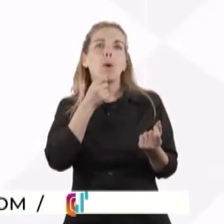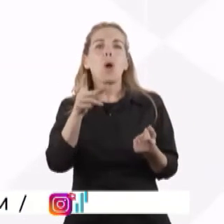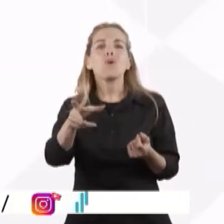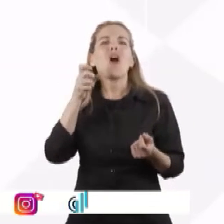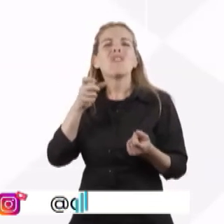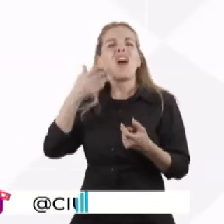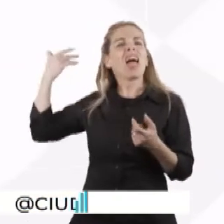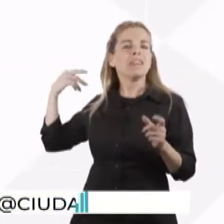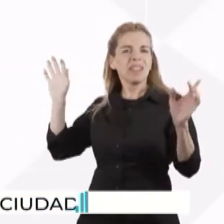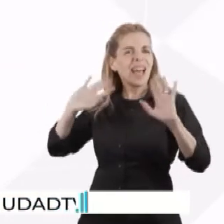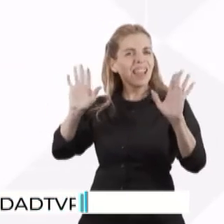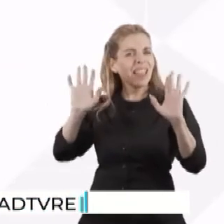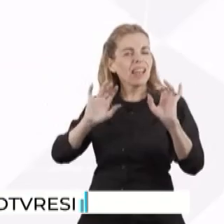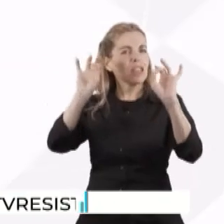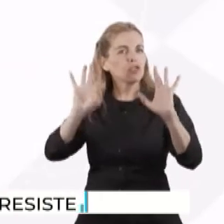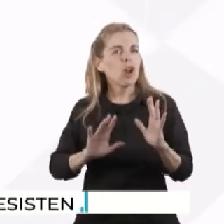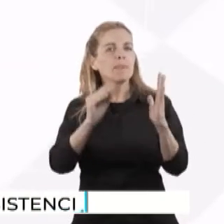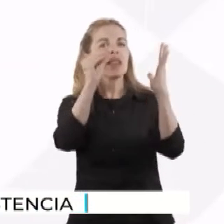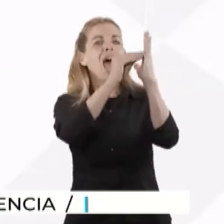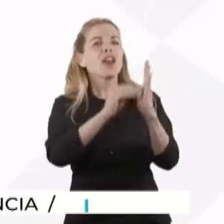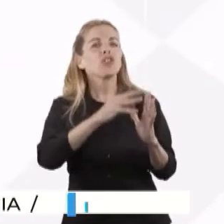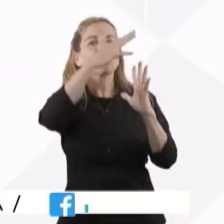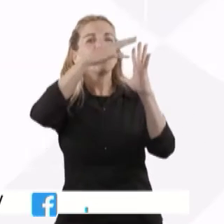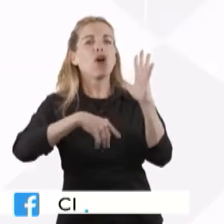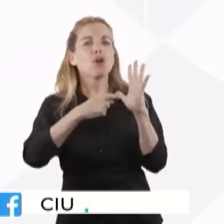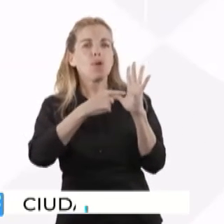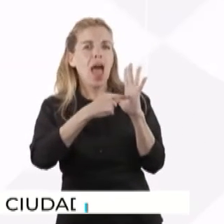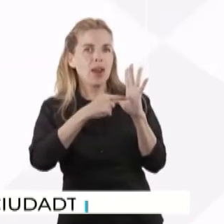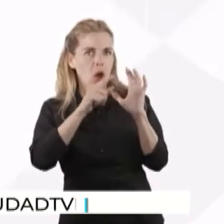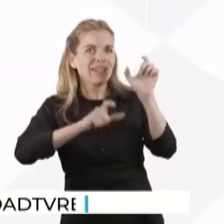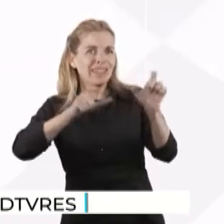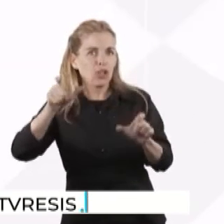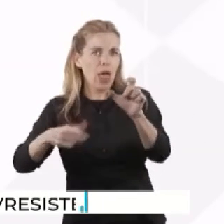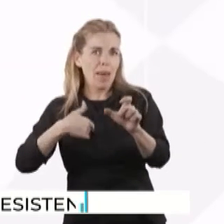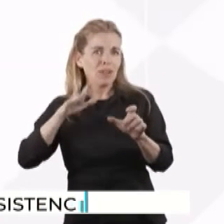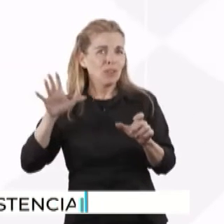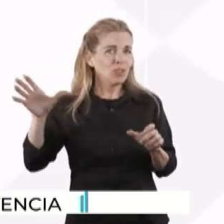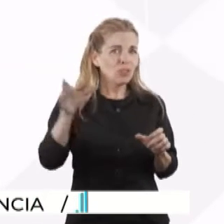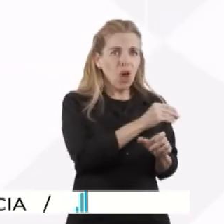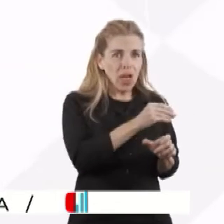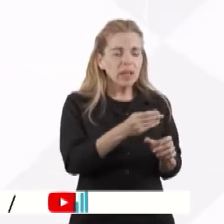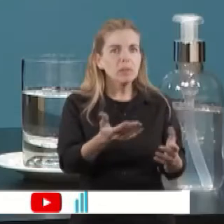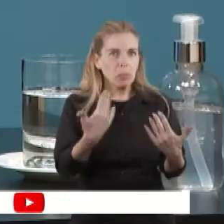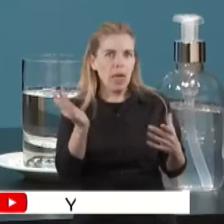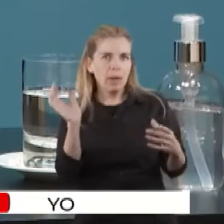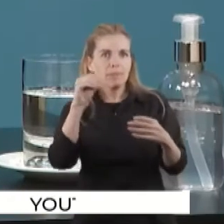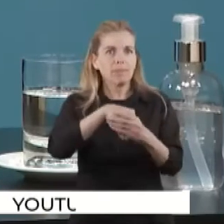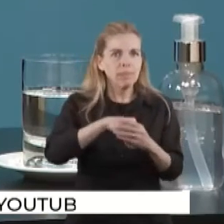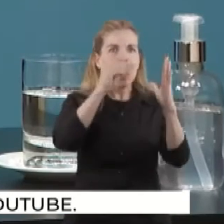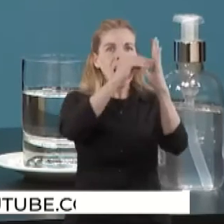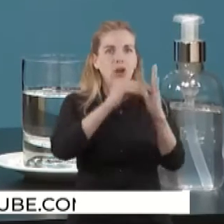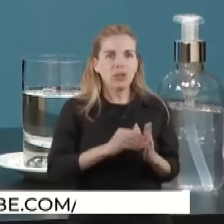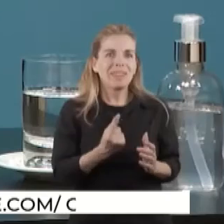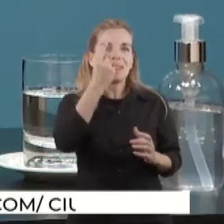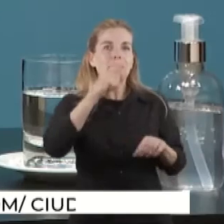la nación ayer, y todos los argentinos y toda la argentina van a tener la posibilidad de inscribirse en esta primera etapa y